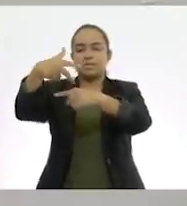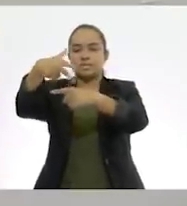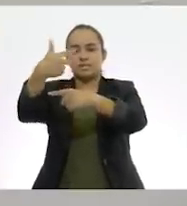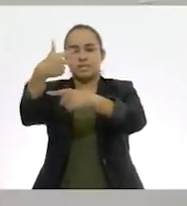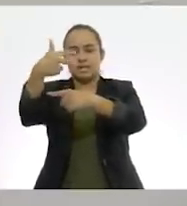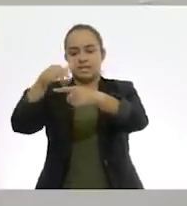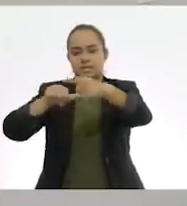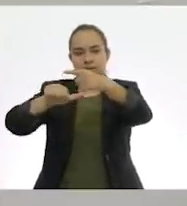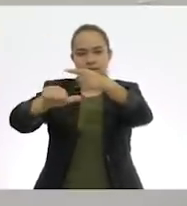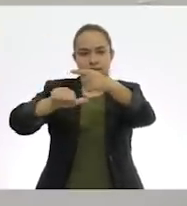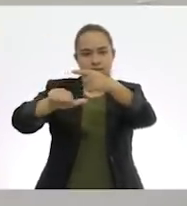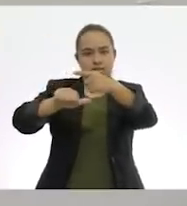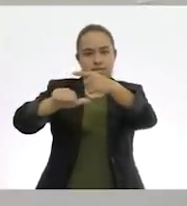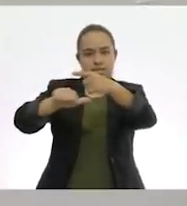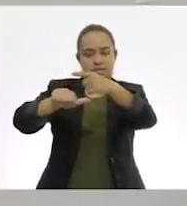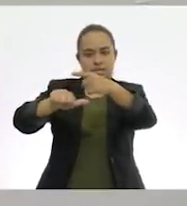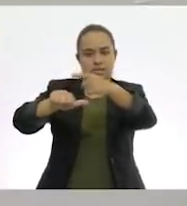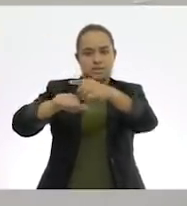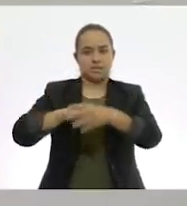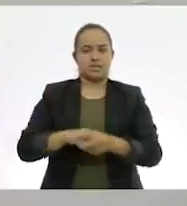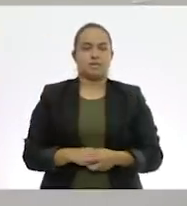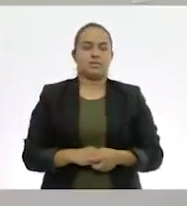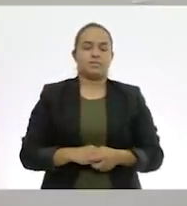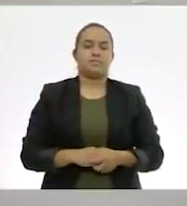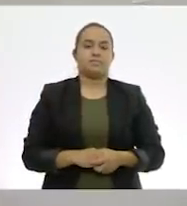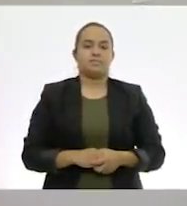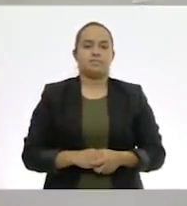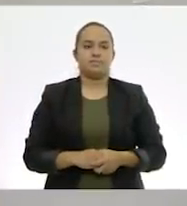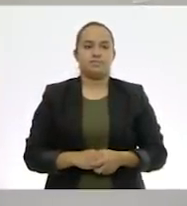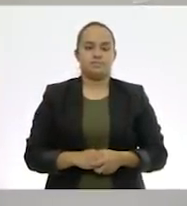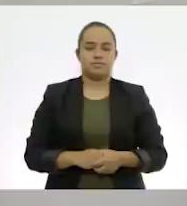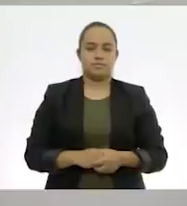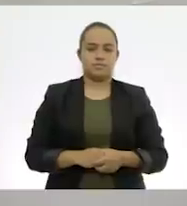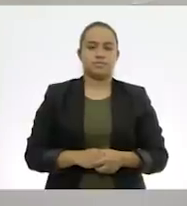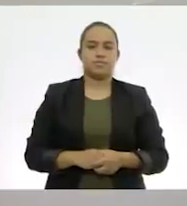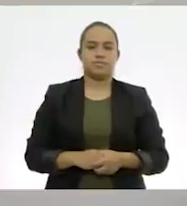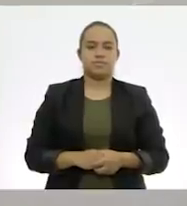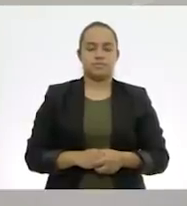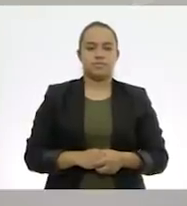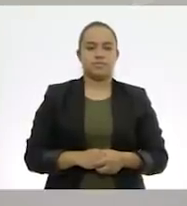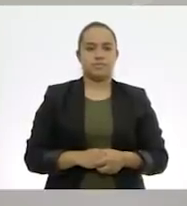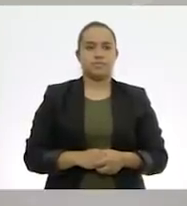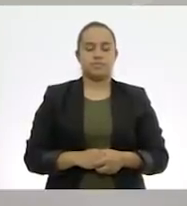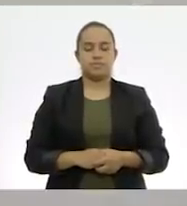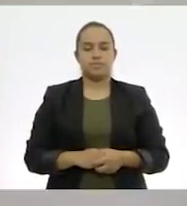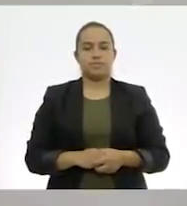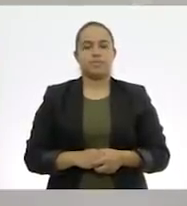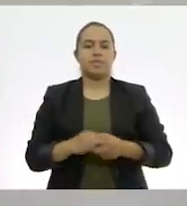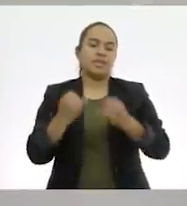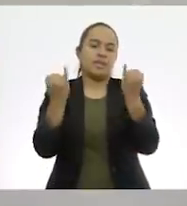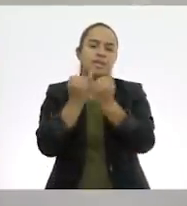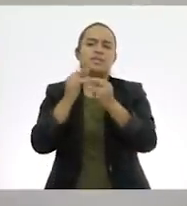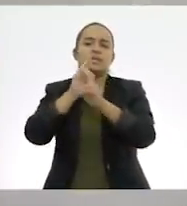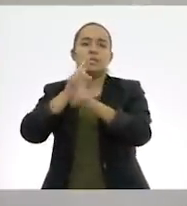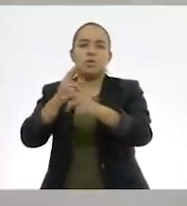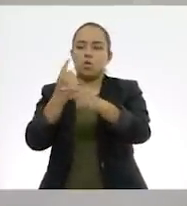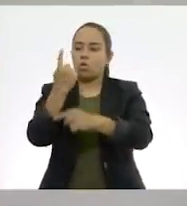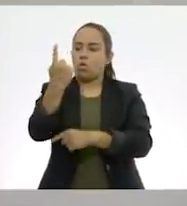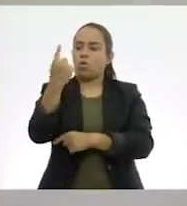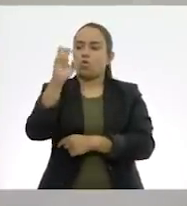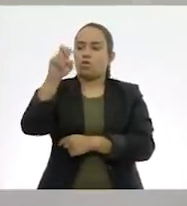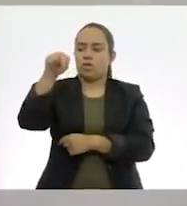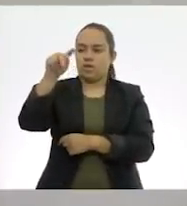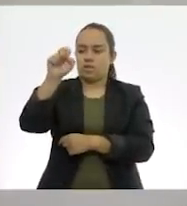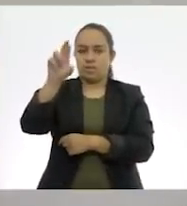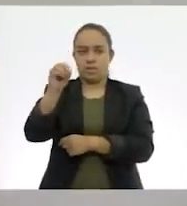dieciséisavos nos va a dar así un entero